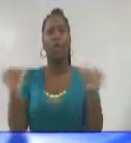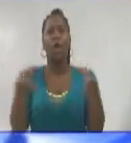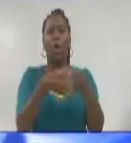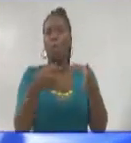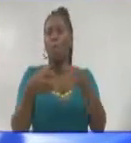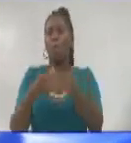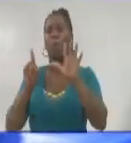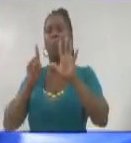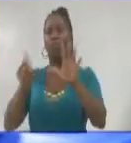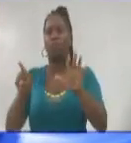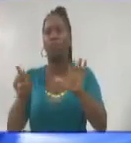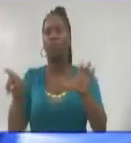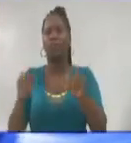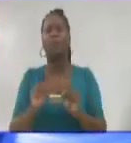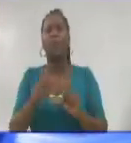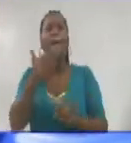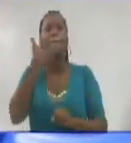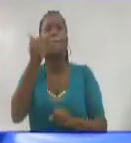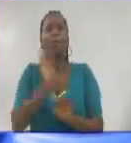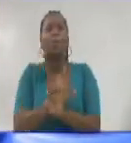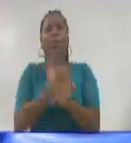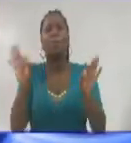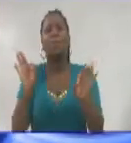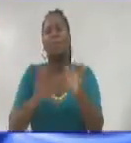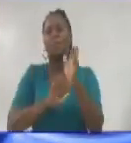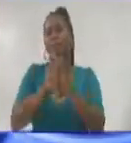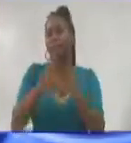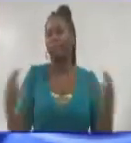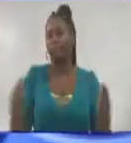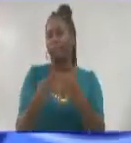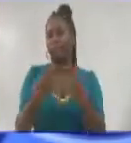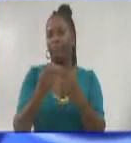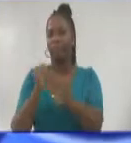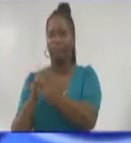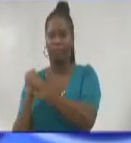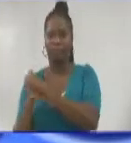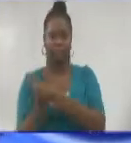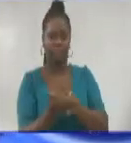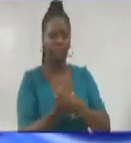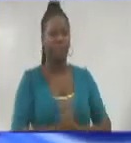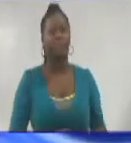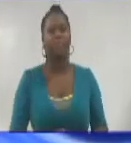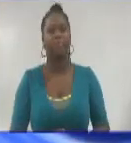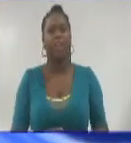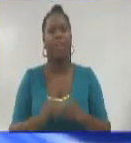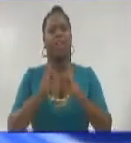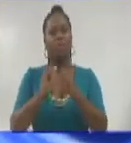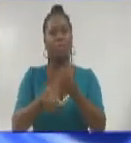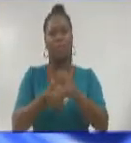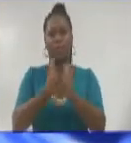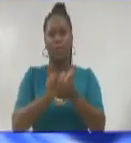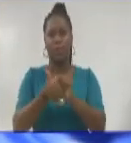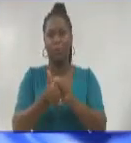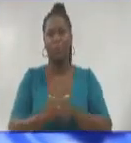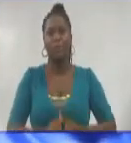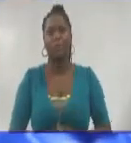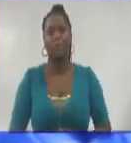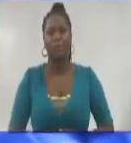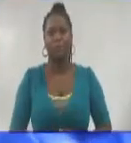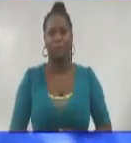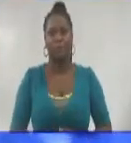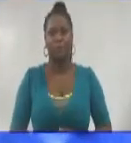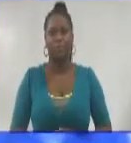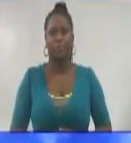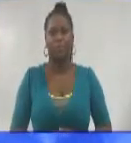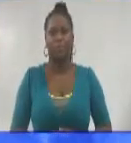buscando una mayor calidad del evento. Para la sección deportiva a tiempo es un reporte de Julián Jorge Sánchez